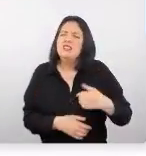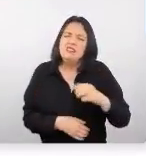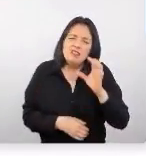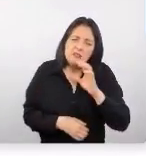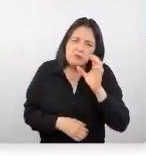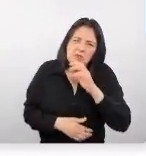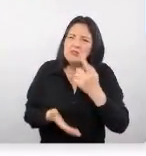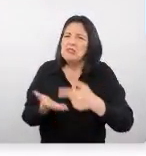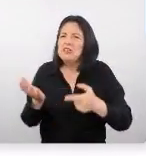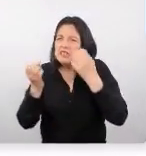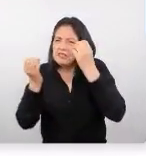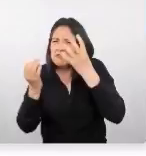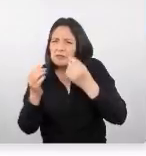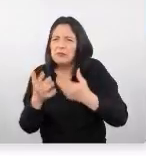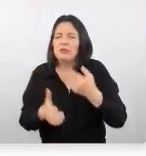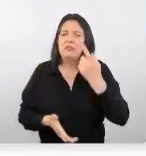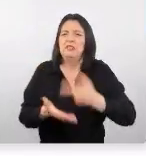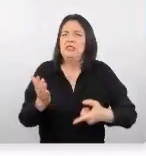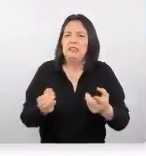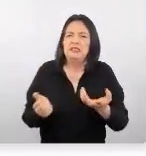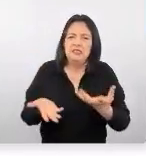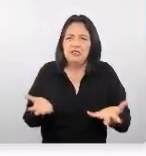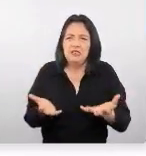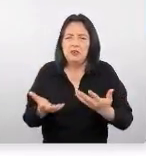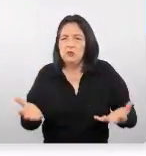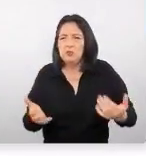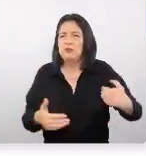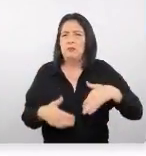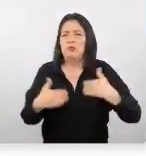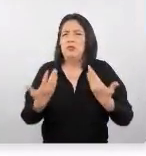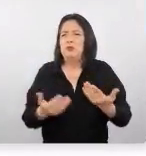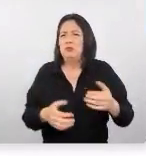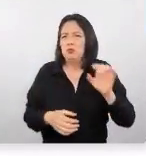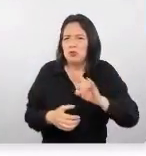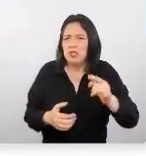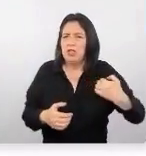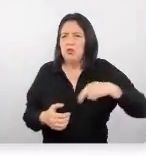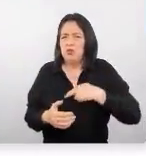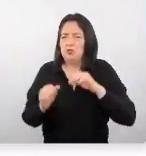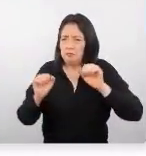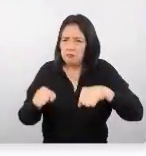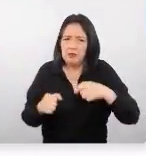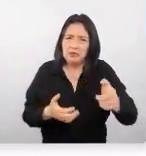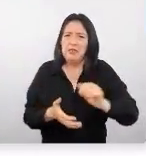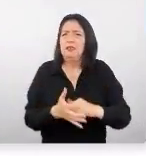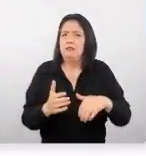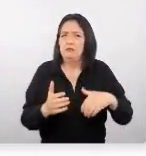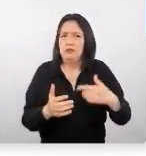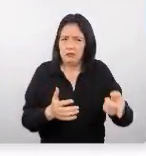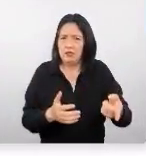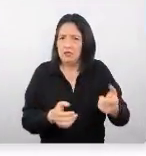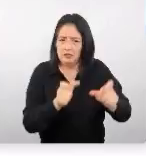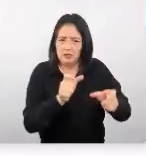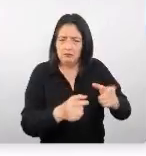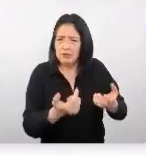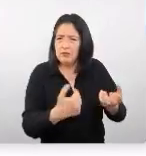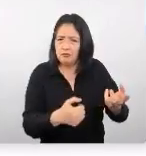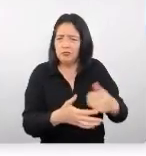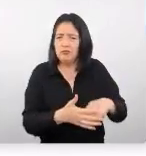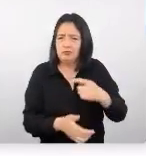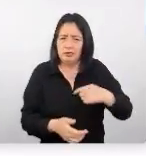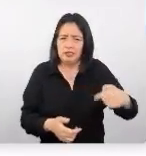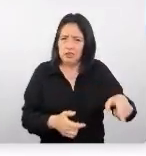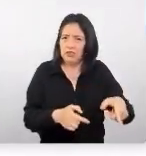qué información, qué estrategias que nosotros podemos utilizar para llegar a este mercado chino que justamente se va a